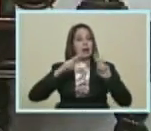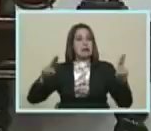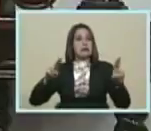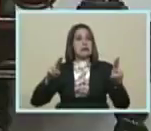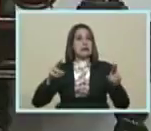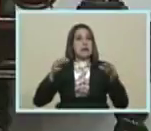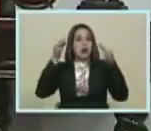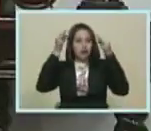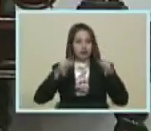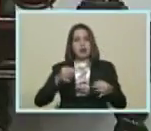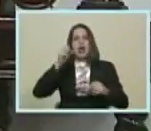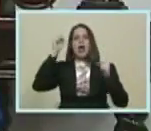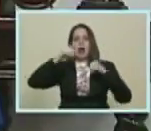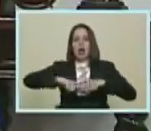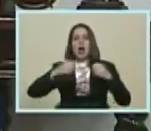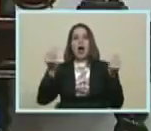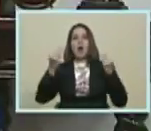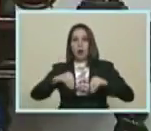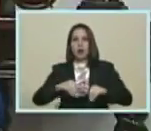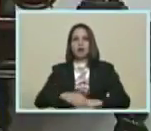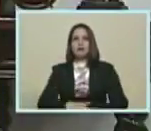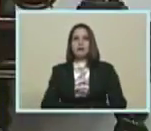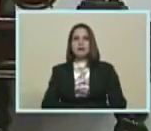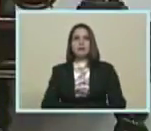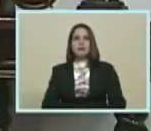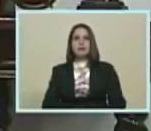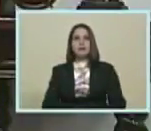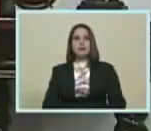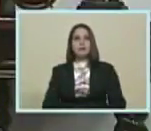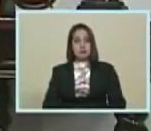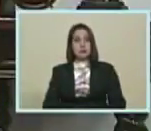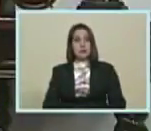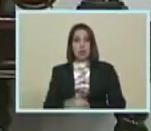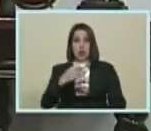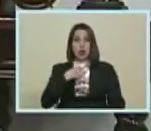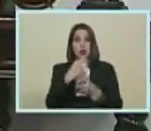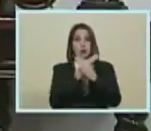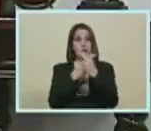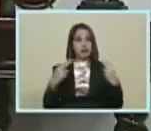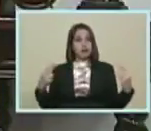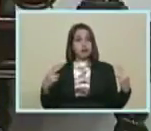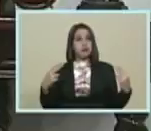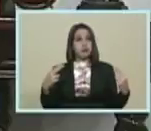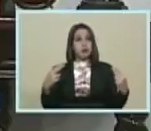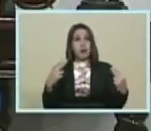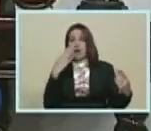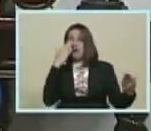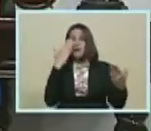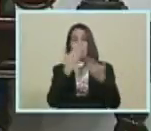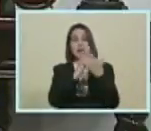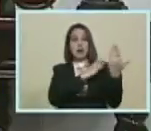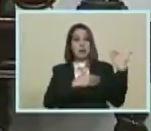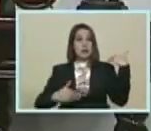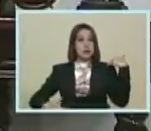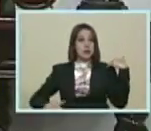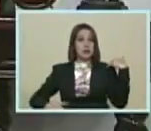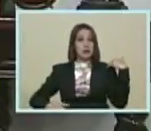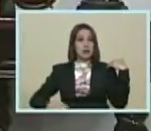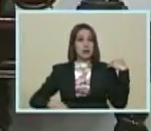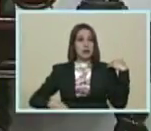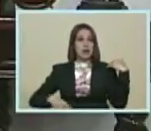Totalmente De acuerdo Por eso Como me Comprometí Ante el presidente Danilo Medina